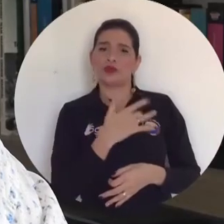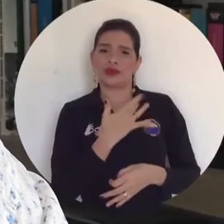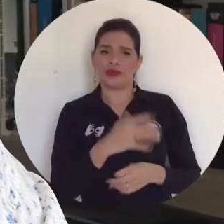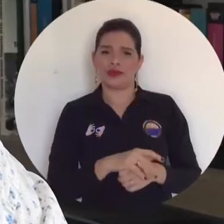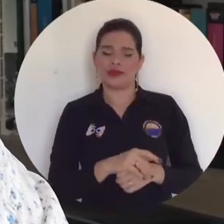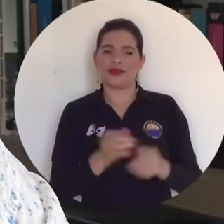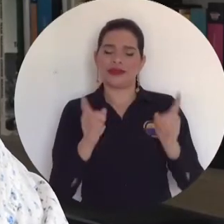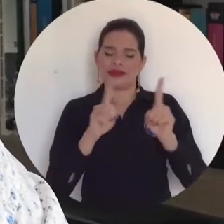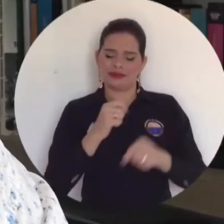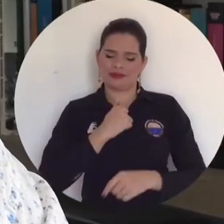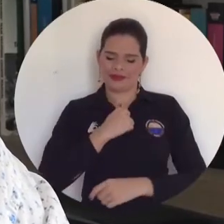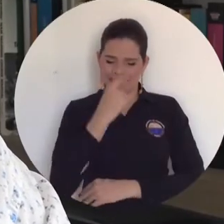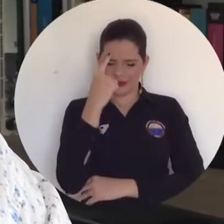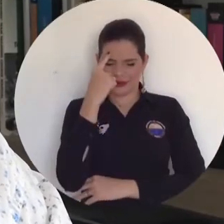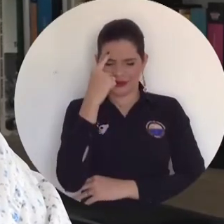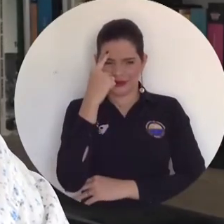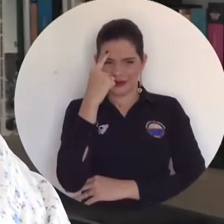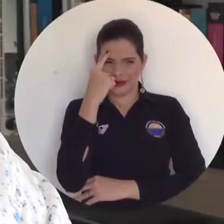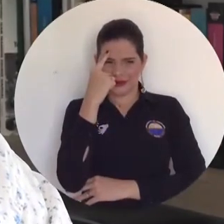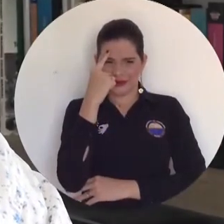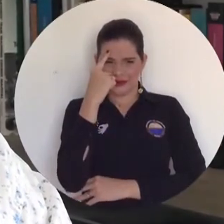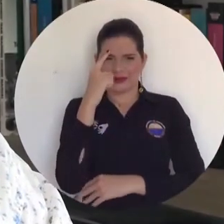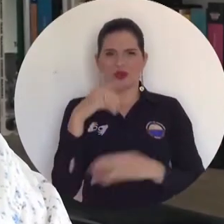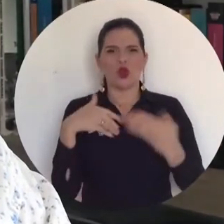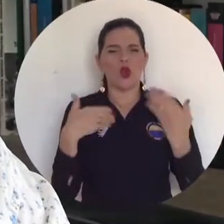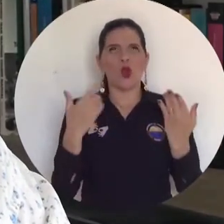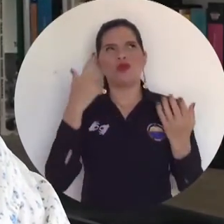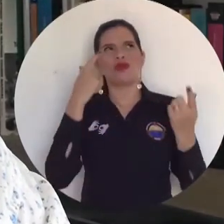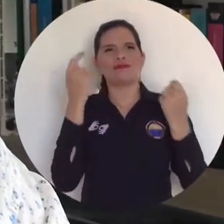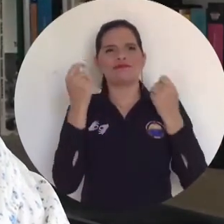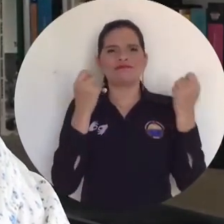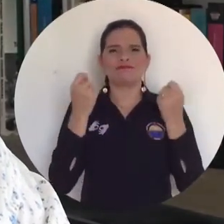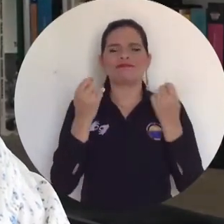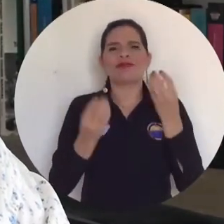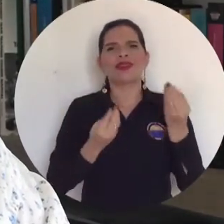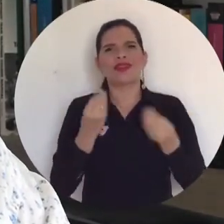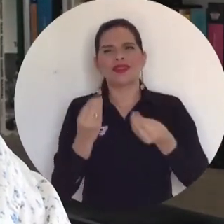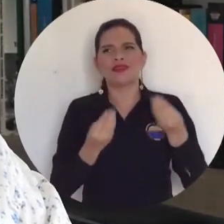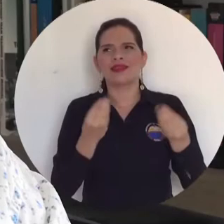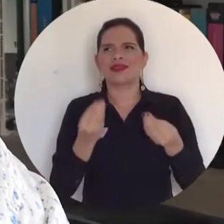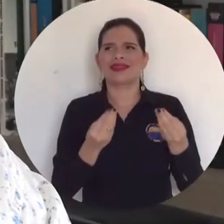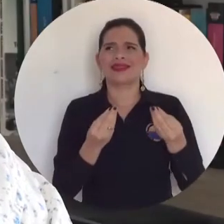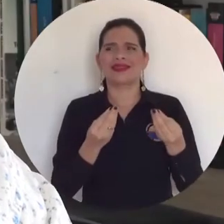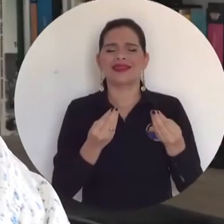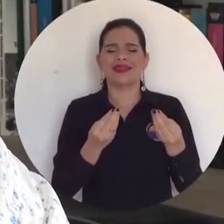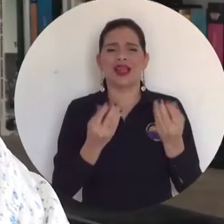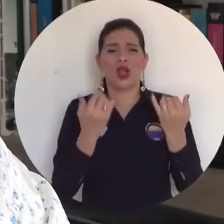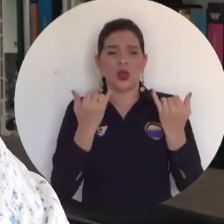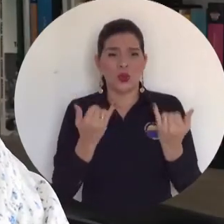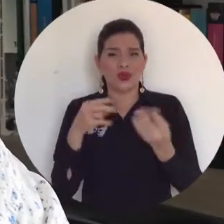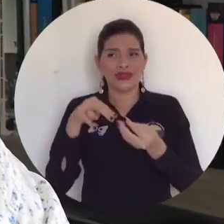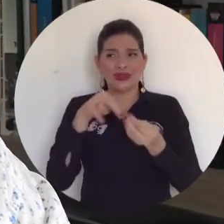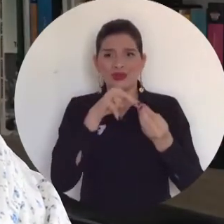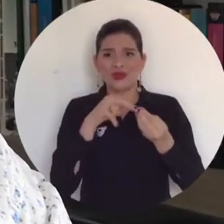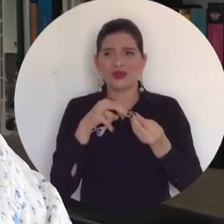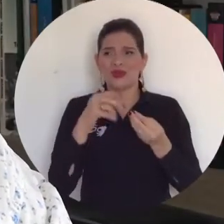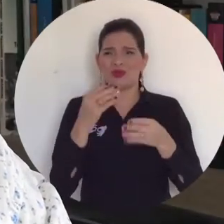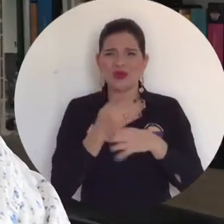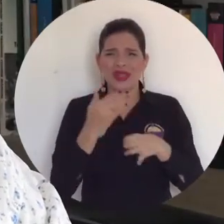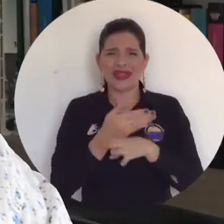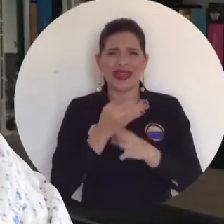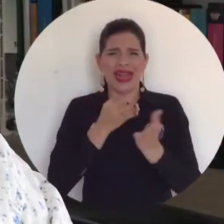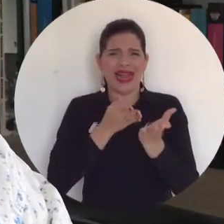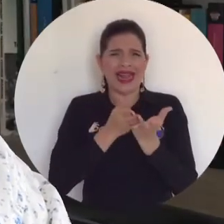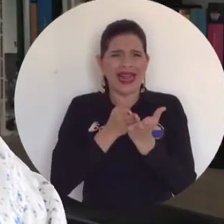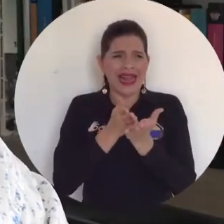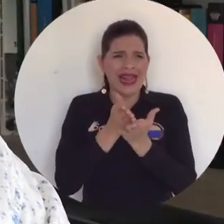ser empáticos con ellos, pero también tenemos que pensarnos nosotros. Tenemos que buscar alternativas para